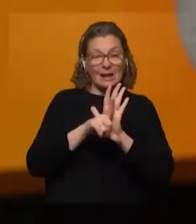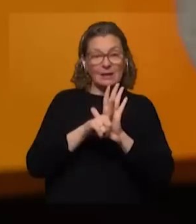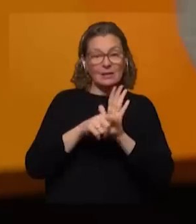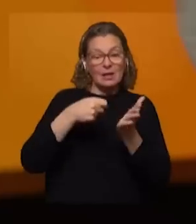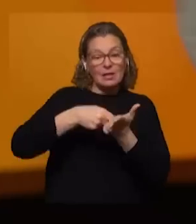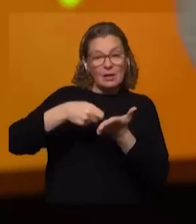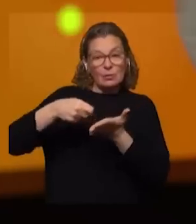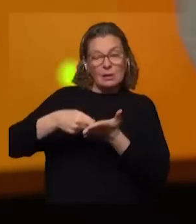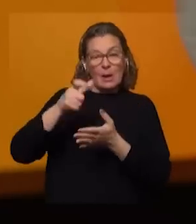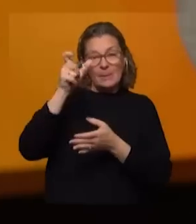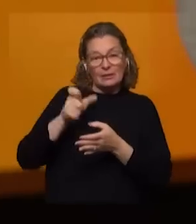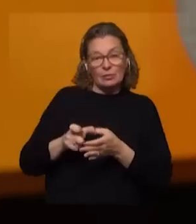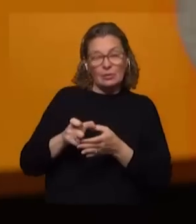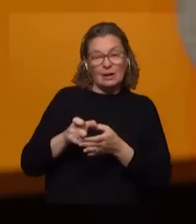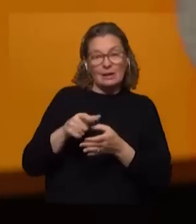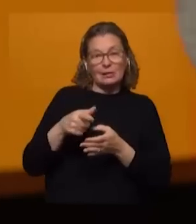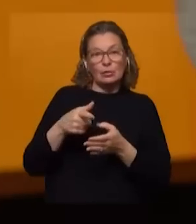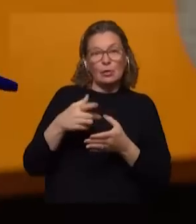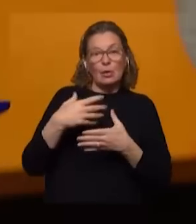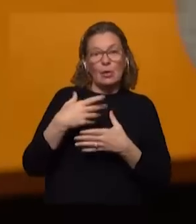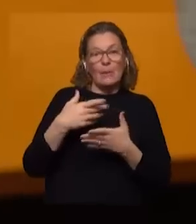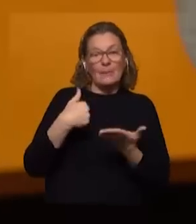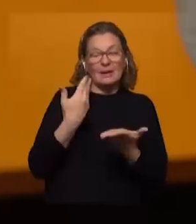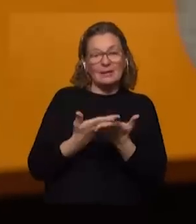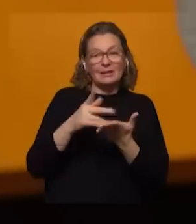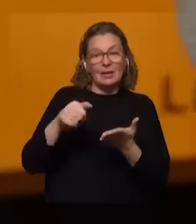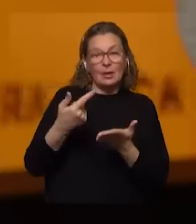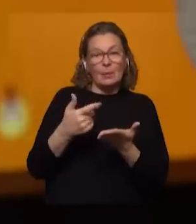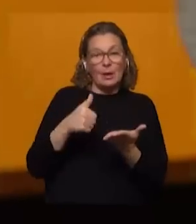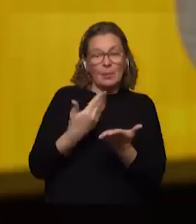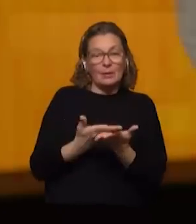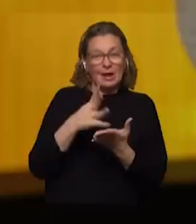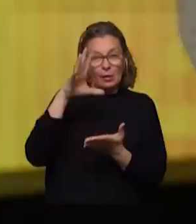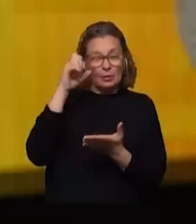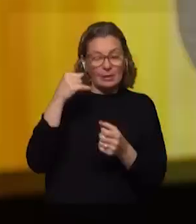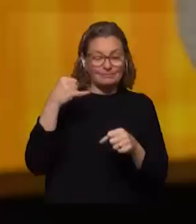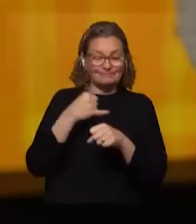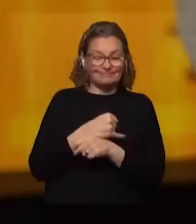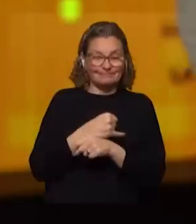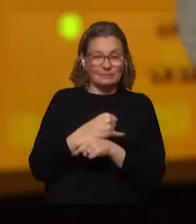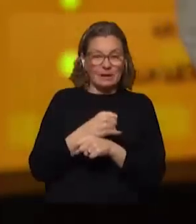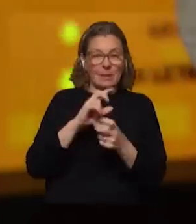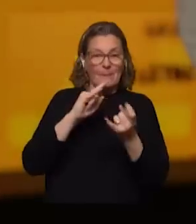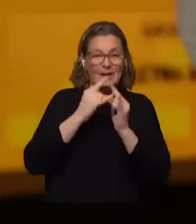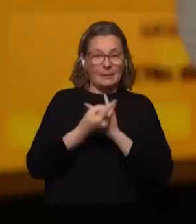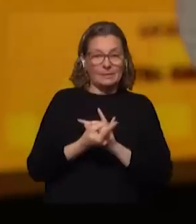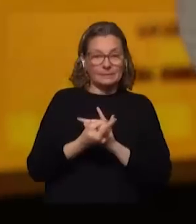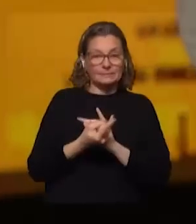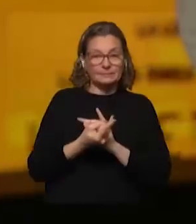deudas de personas físicas esta iniciativa se presenta después de que la propuesta recordemos fracasara en el parlamento